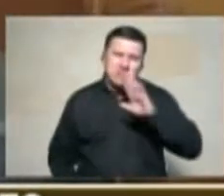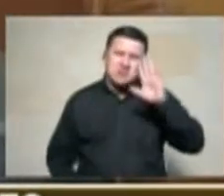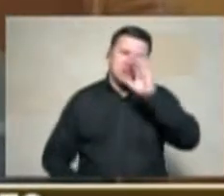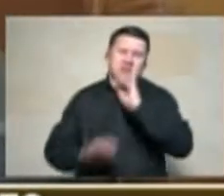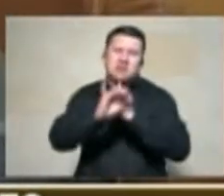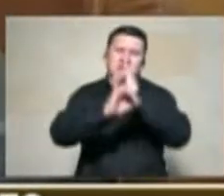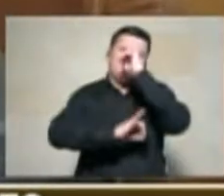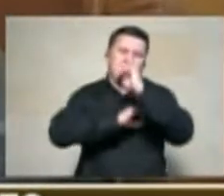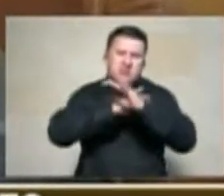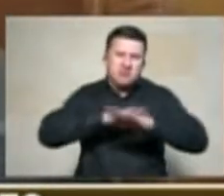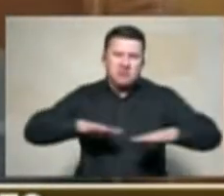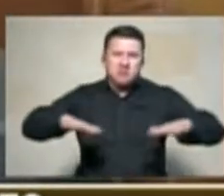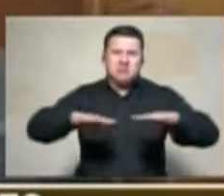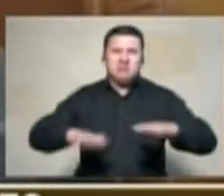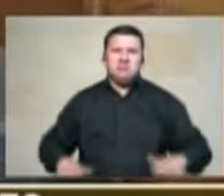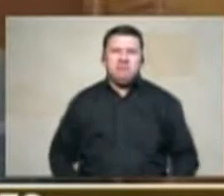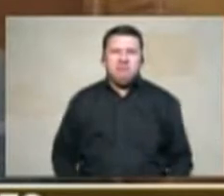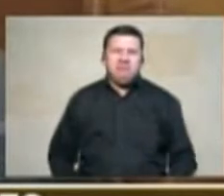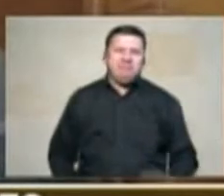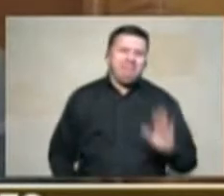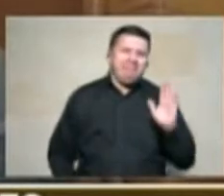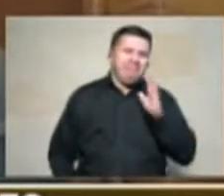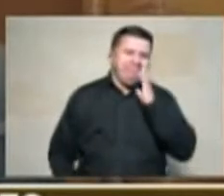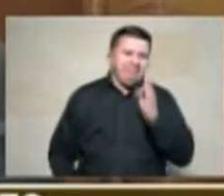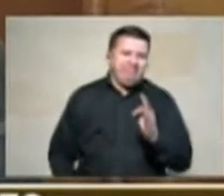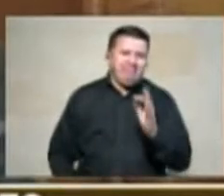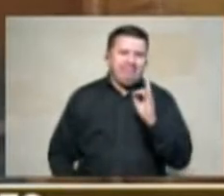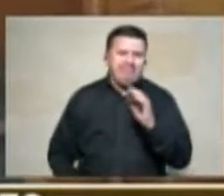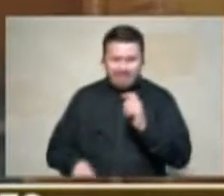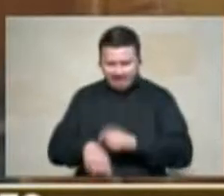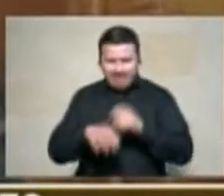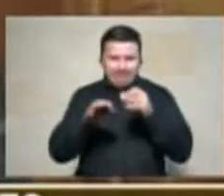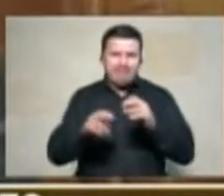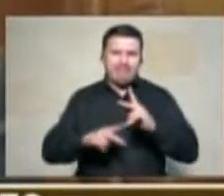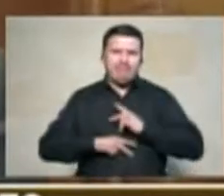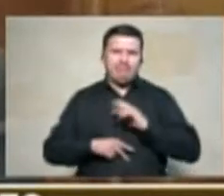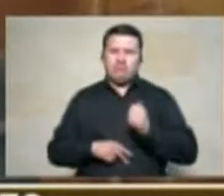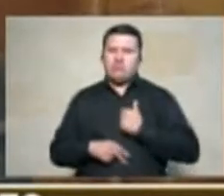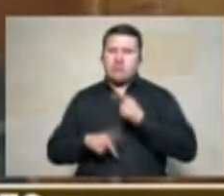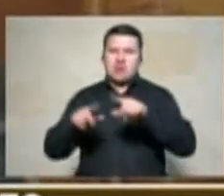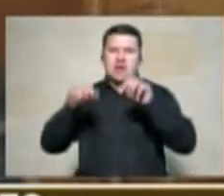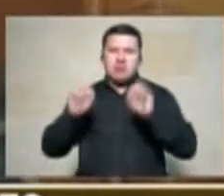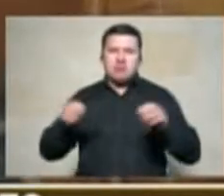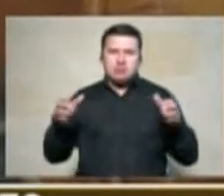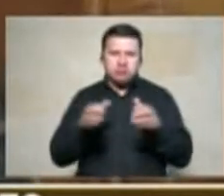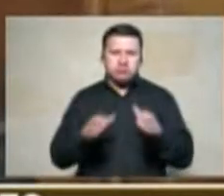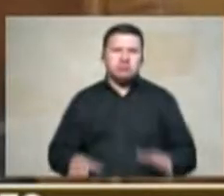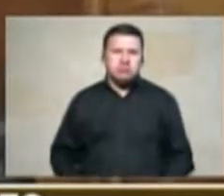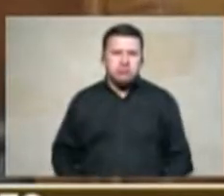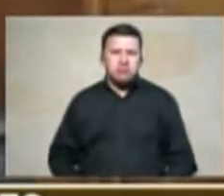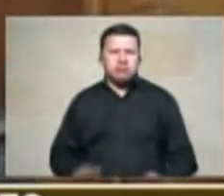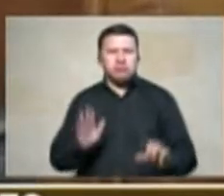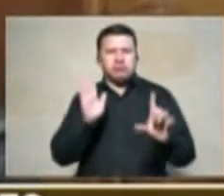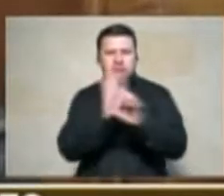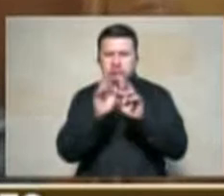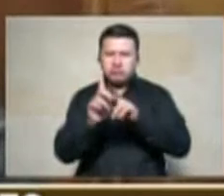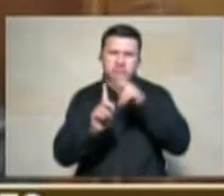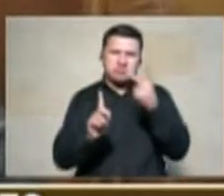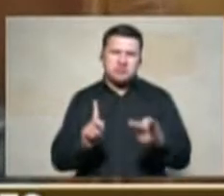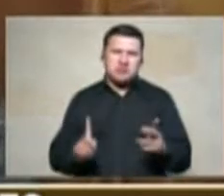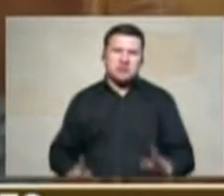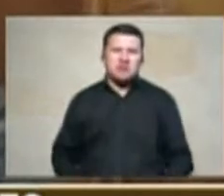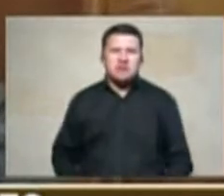internacionales pues en buena hora se aprobó una ley de víctimas que reconoce los derechos de las